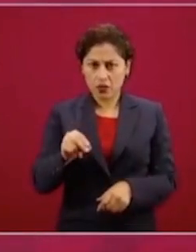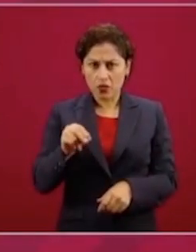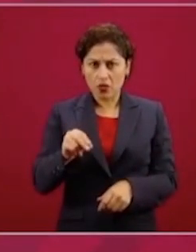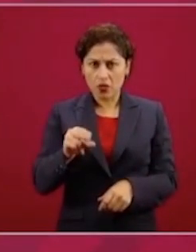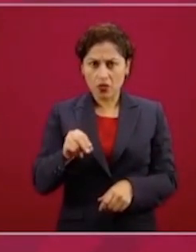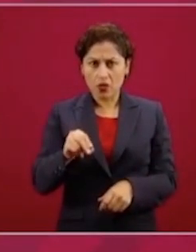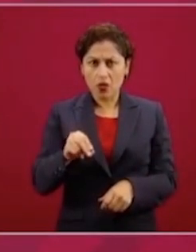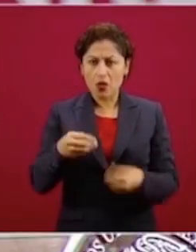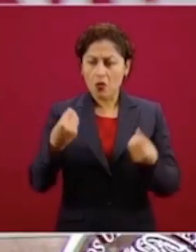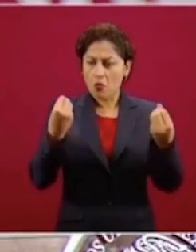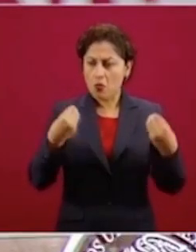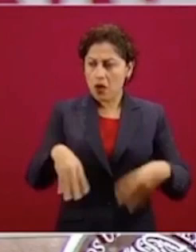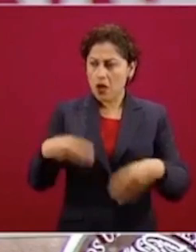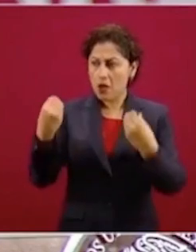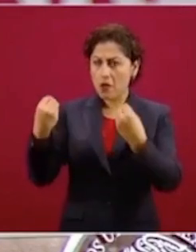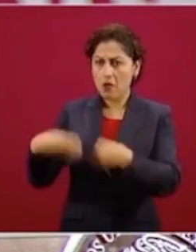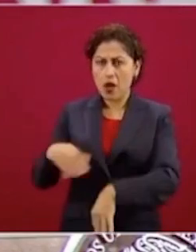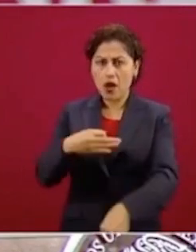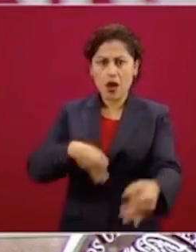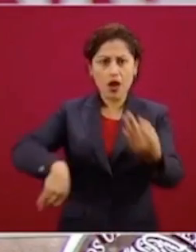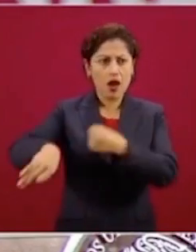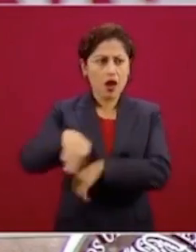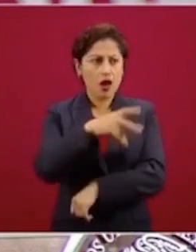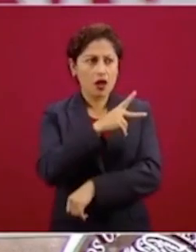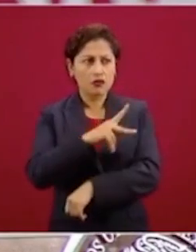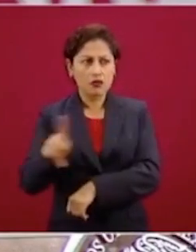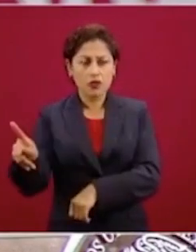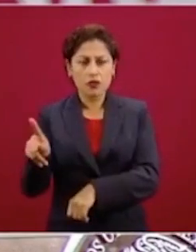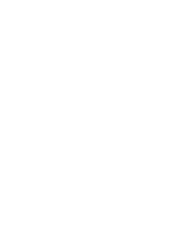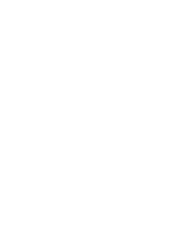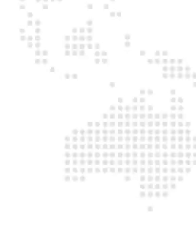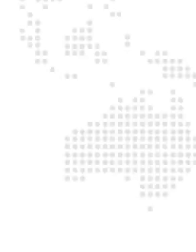y privatizar las ganancias.